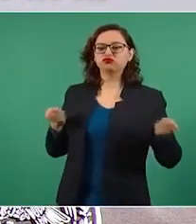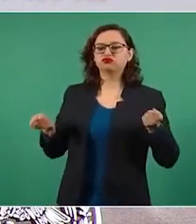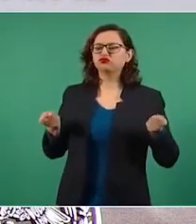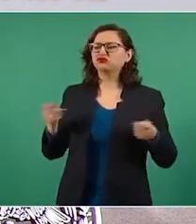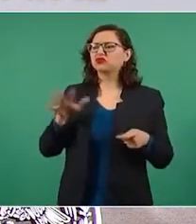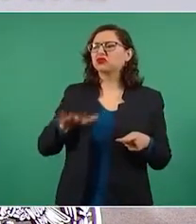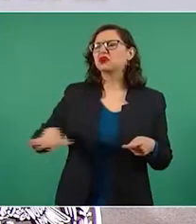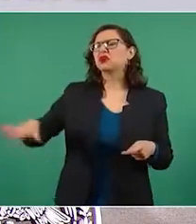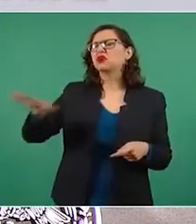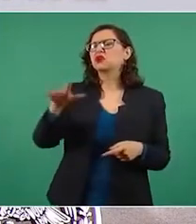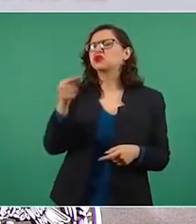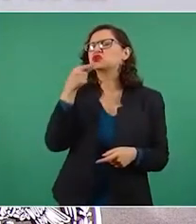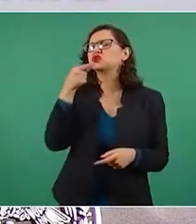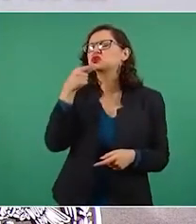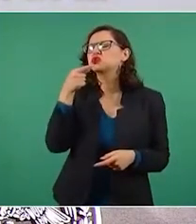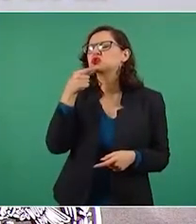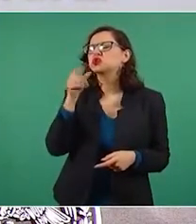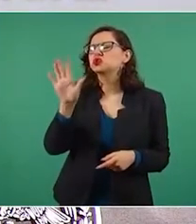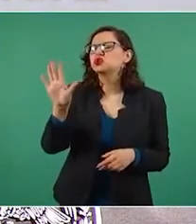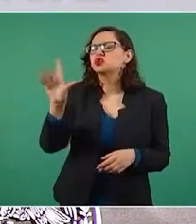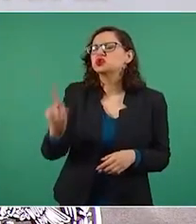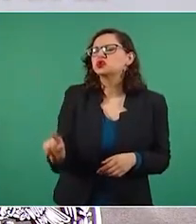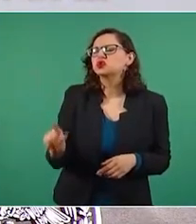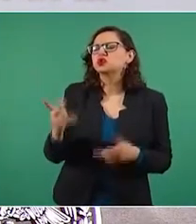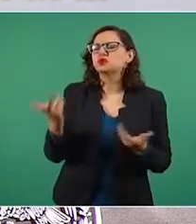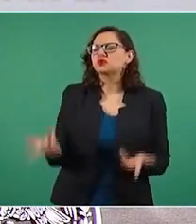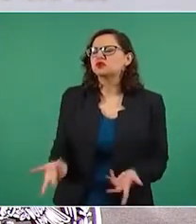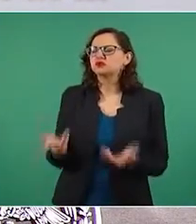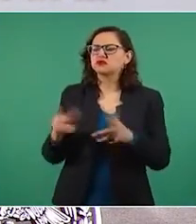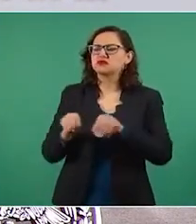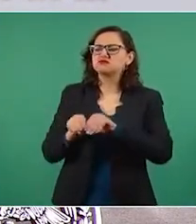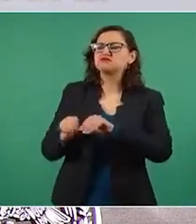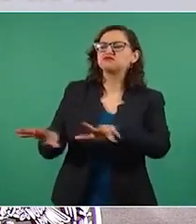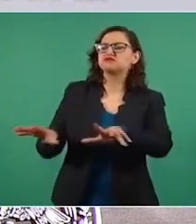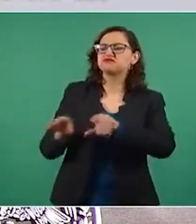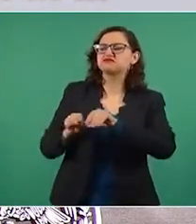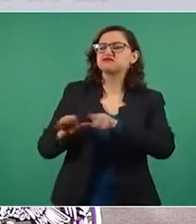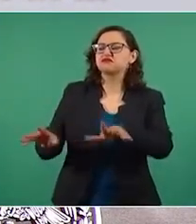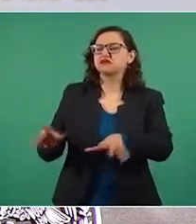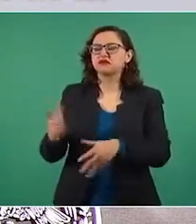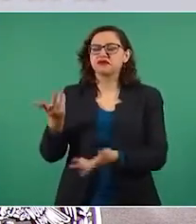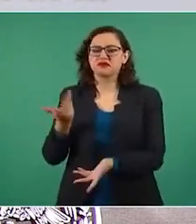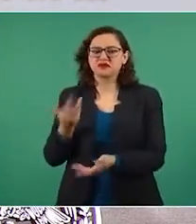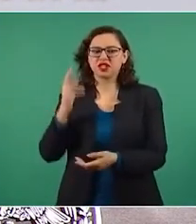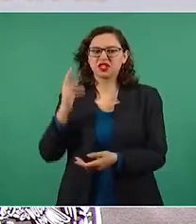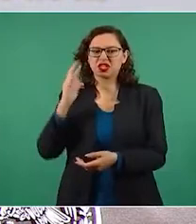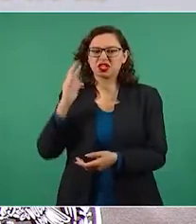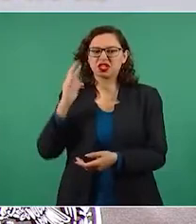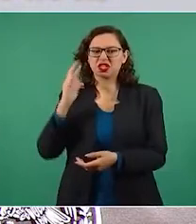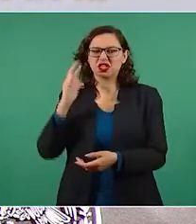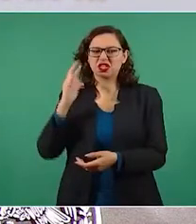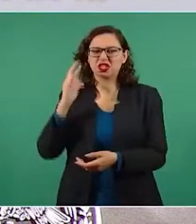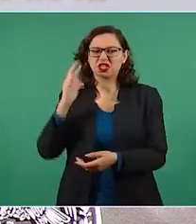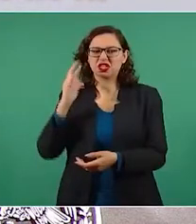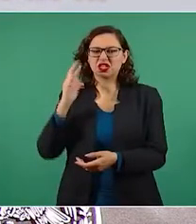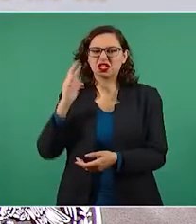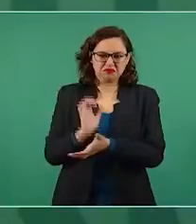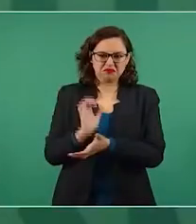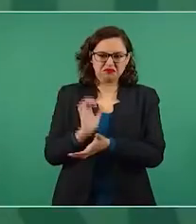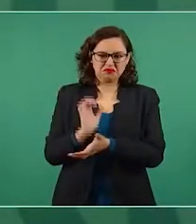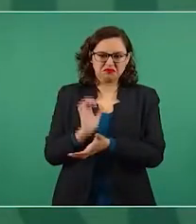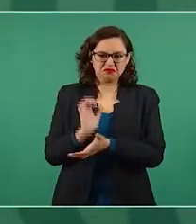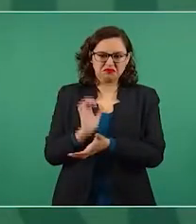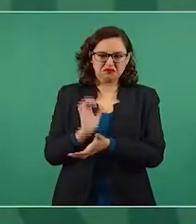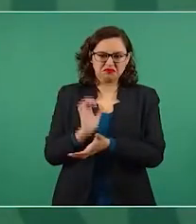ciudadanía utilizando prejuicios y armas tan dolorosas como el clasismo y el racismo. En el